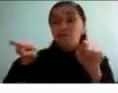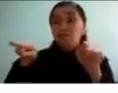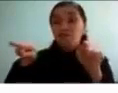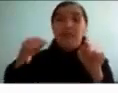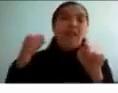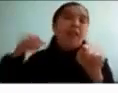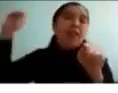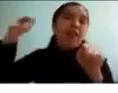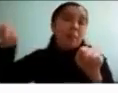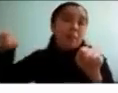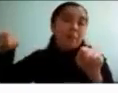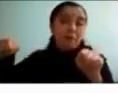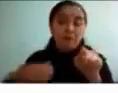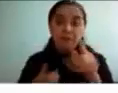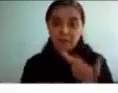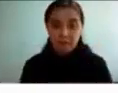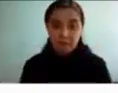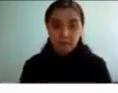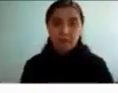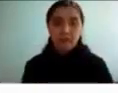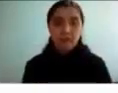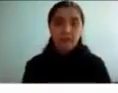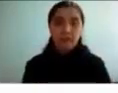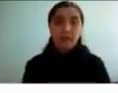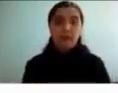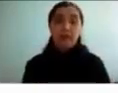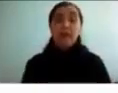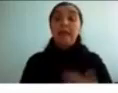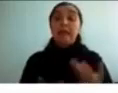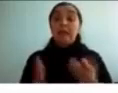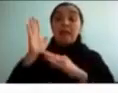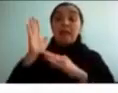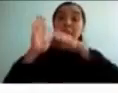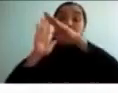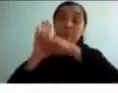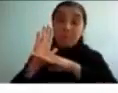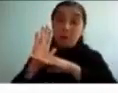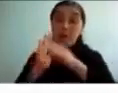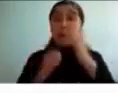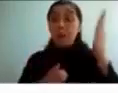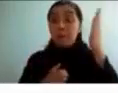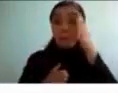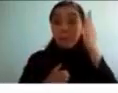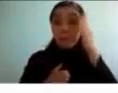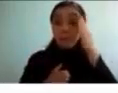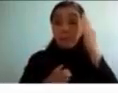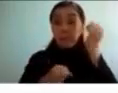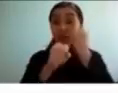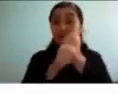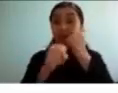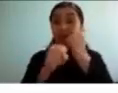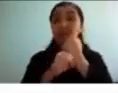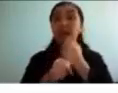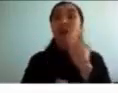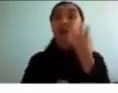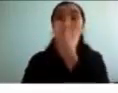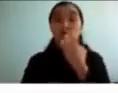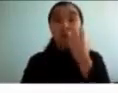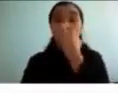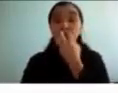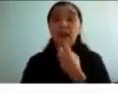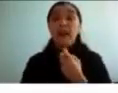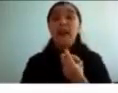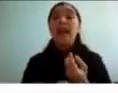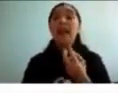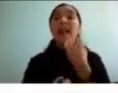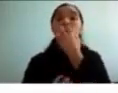tendríamos por tanto un déficit en la memoria de trabajo verbal donde habría un pobre lenguaje interno donde tienen menos